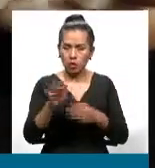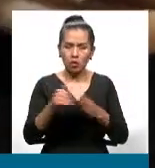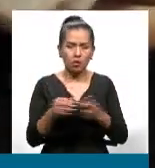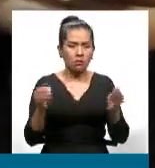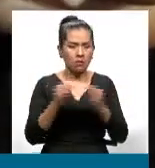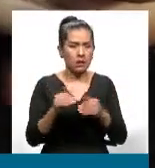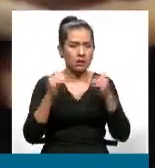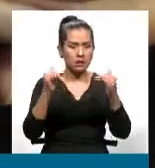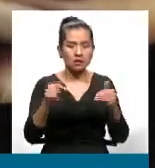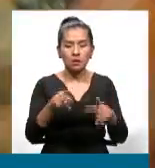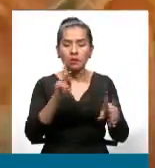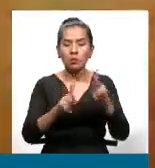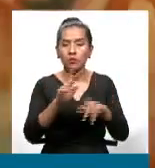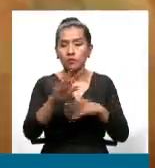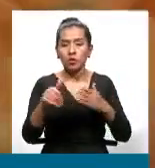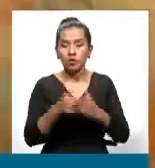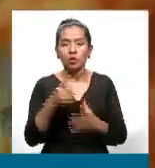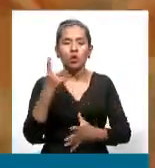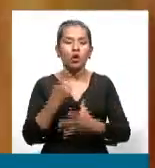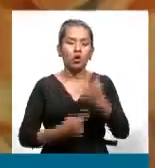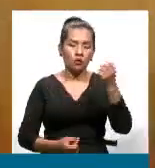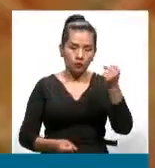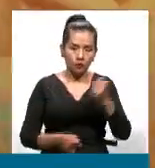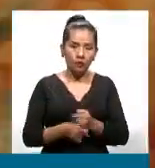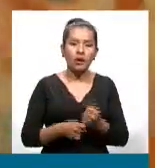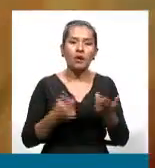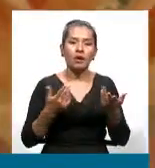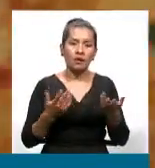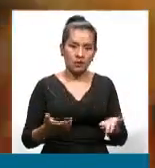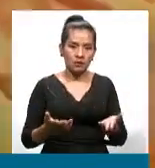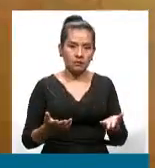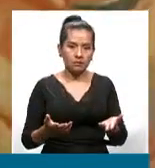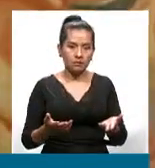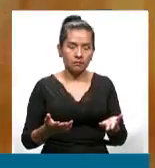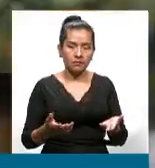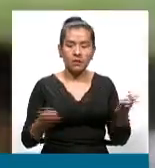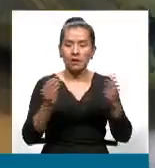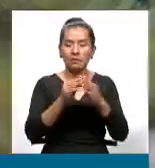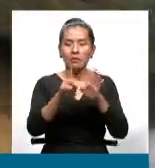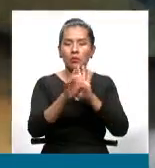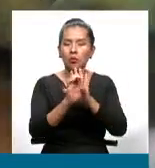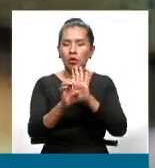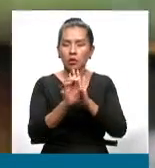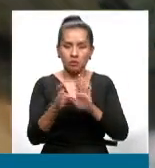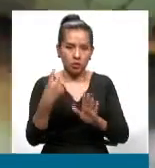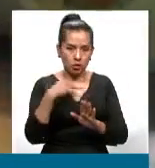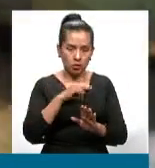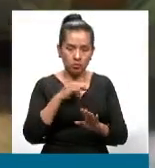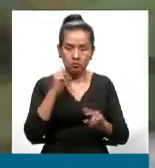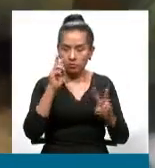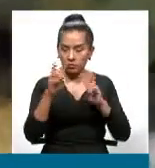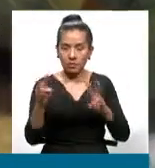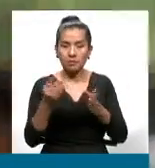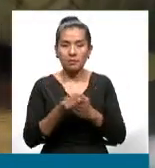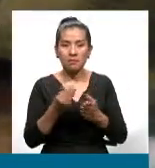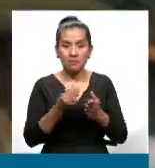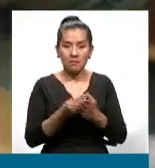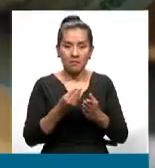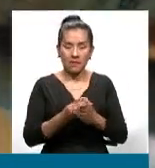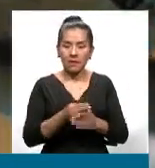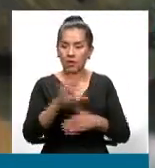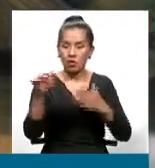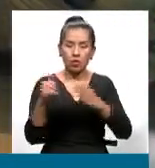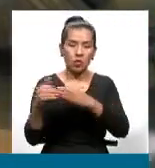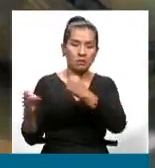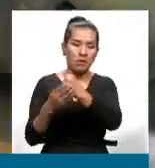población confía en el boliviano, ¿no? Y eso es lo interesante, porque si nosotros, por ejemplo, vemos los créditos que las